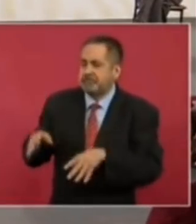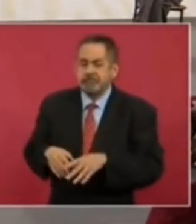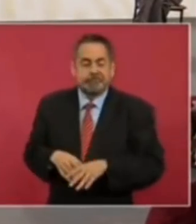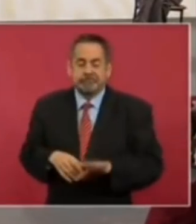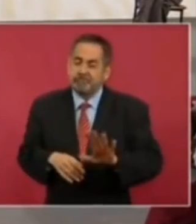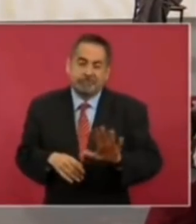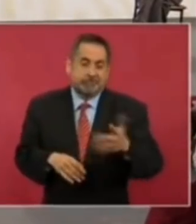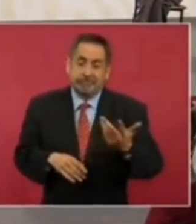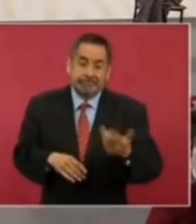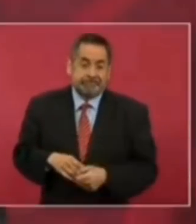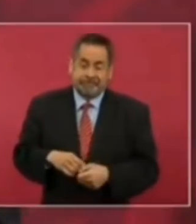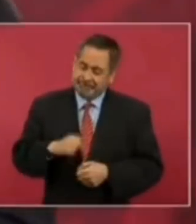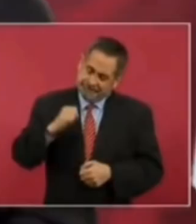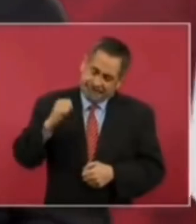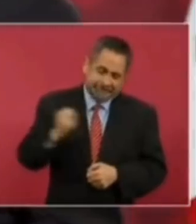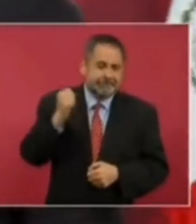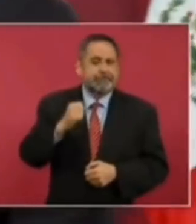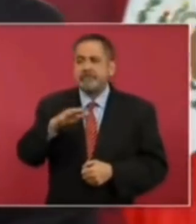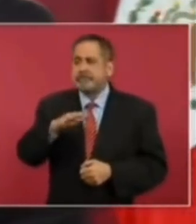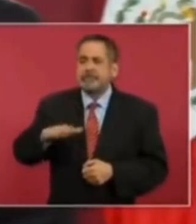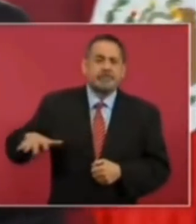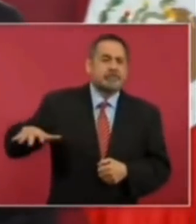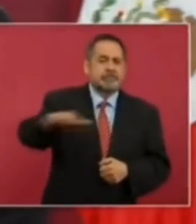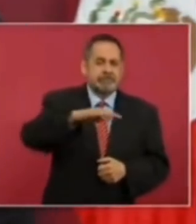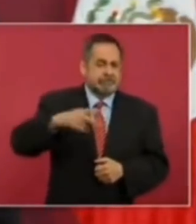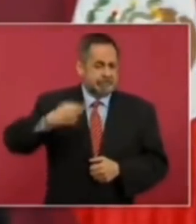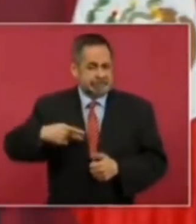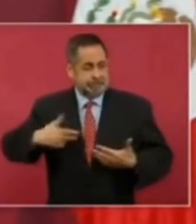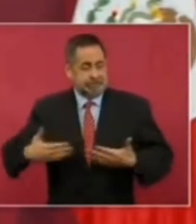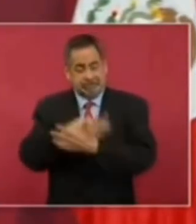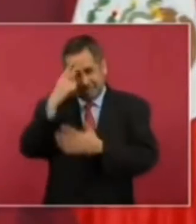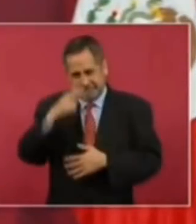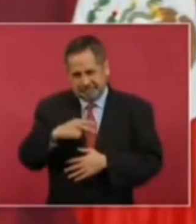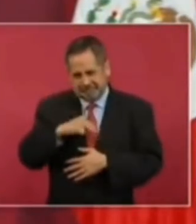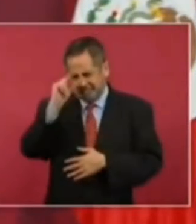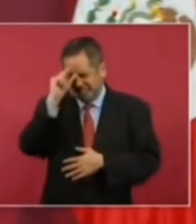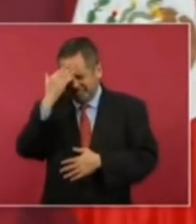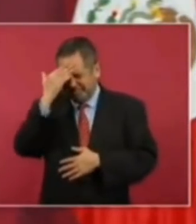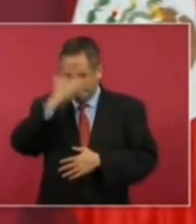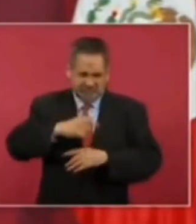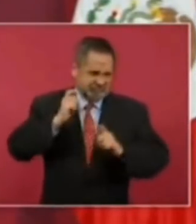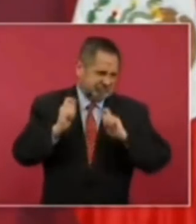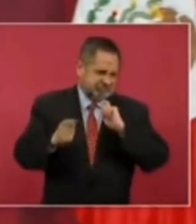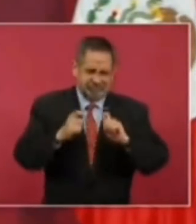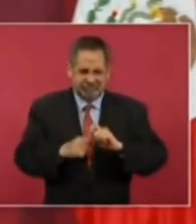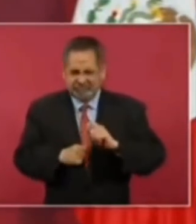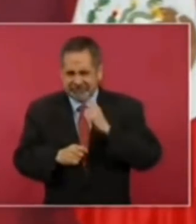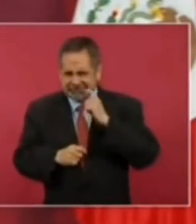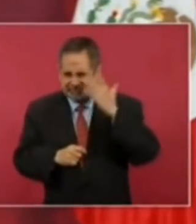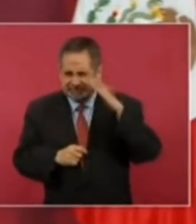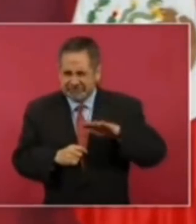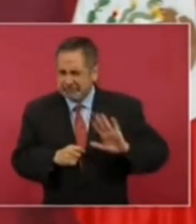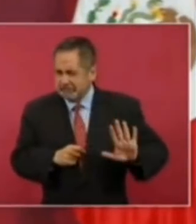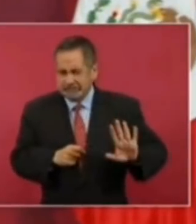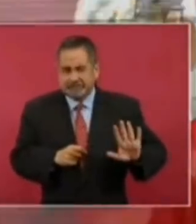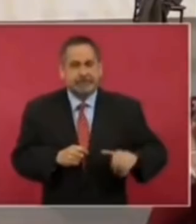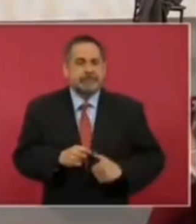la conductora de Milenio, Azucena Oresti, donde la señora critica al gobierno federal, critica al presidente López